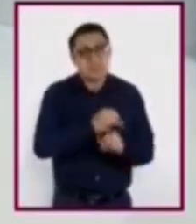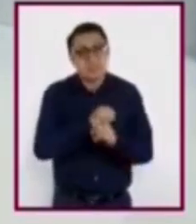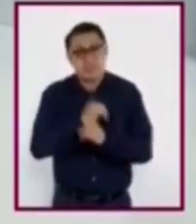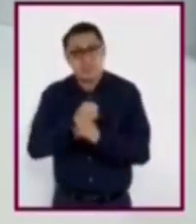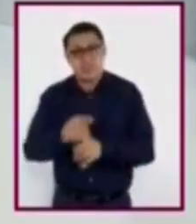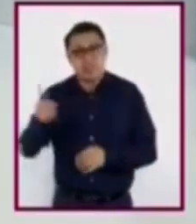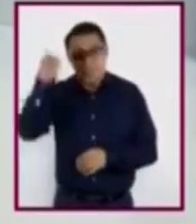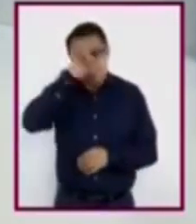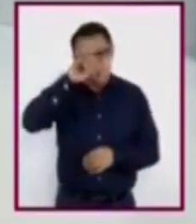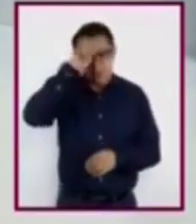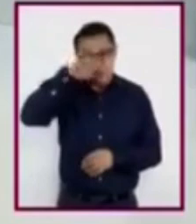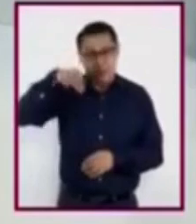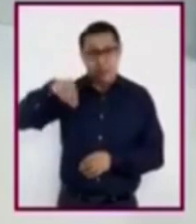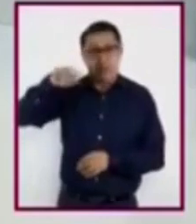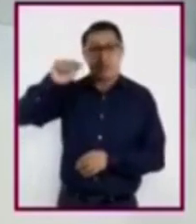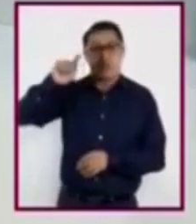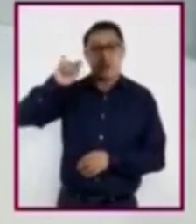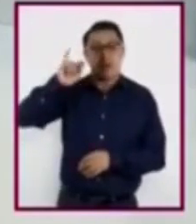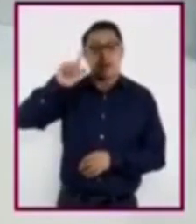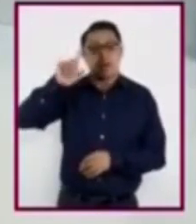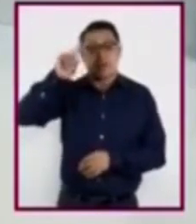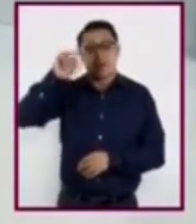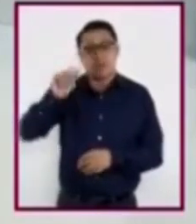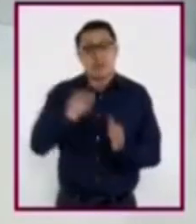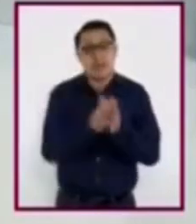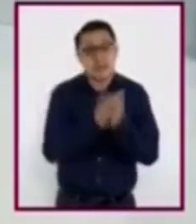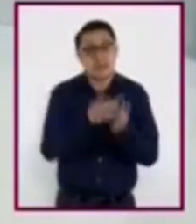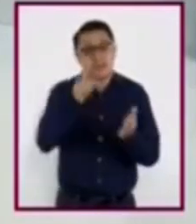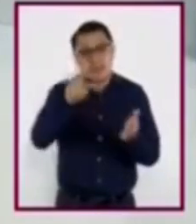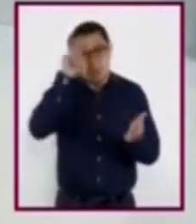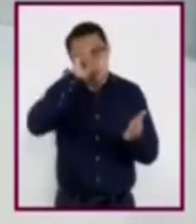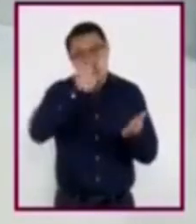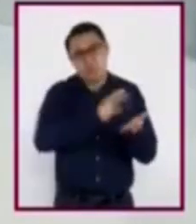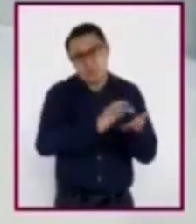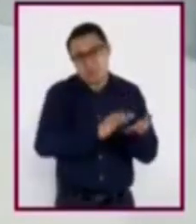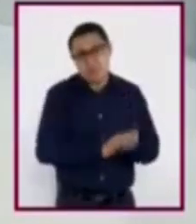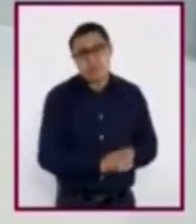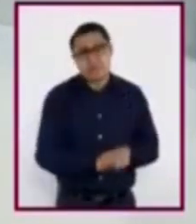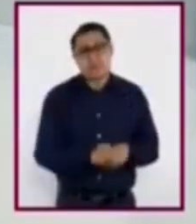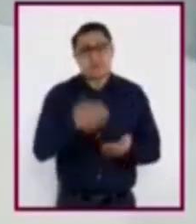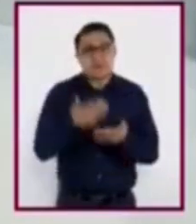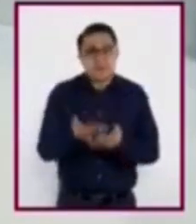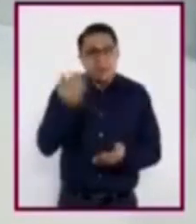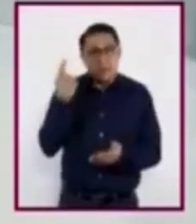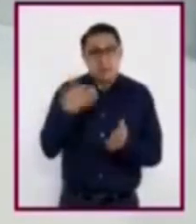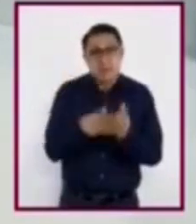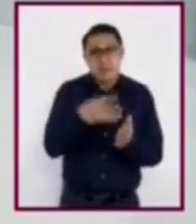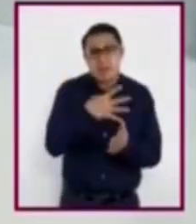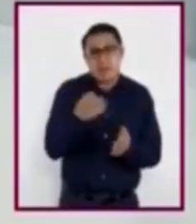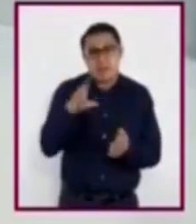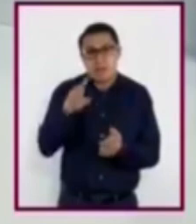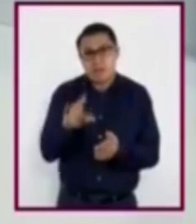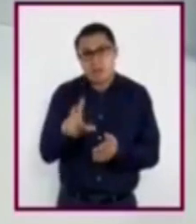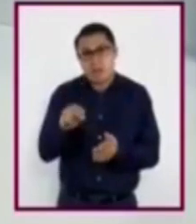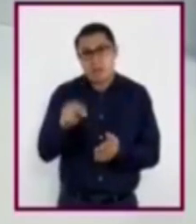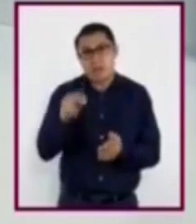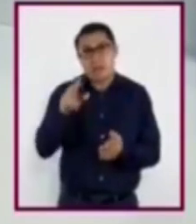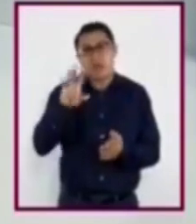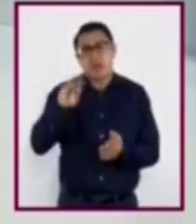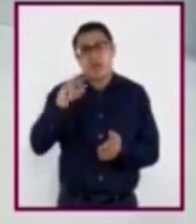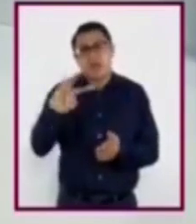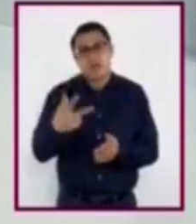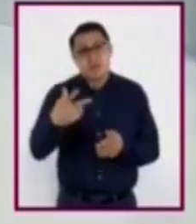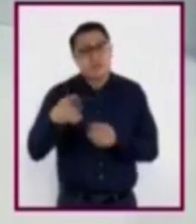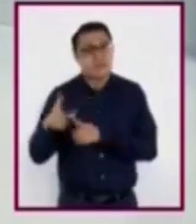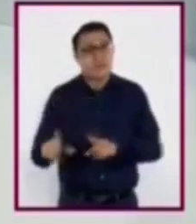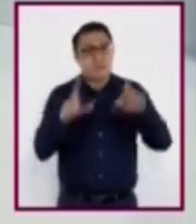Matilda, escrita por Roald Dahl y que se publicó por primera vez en 1998. Se van a divertir mucho